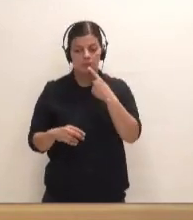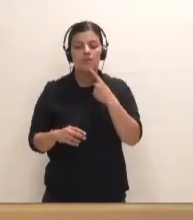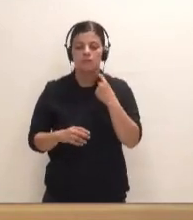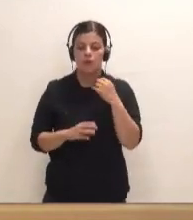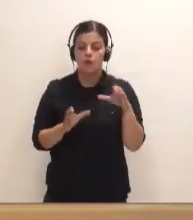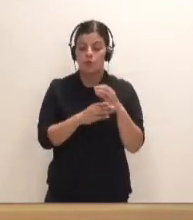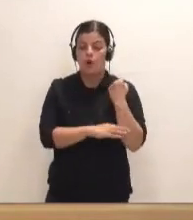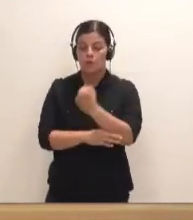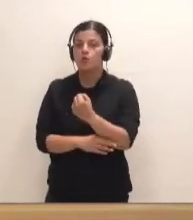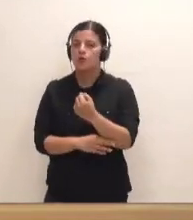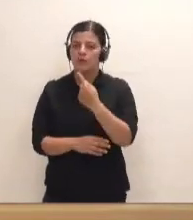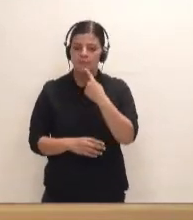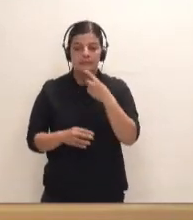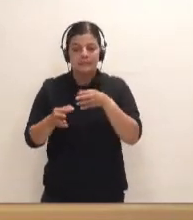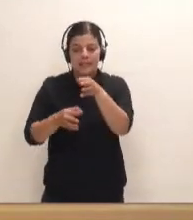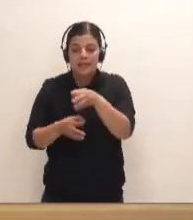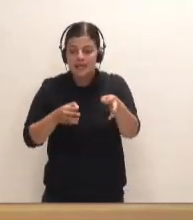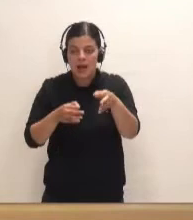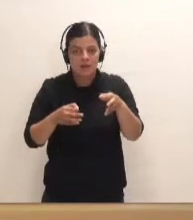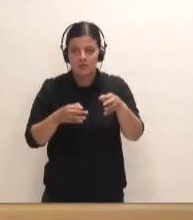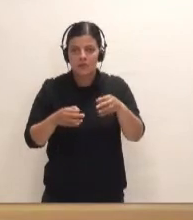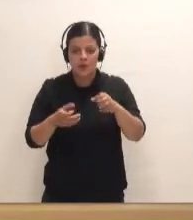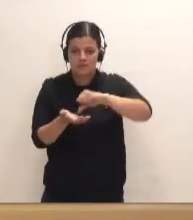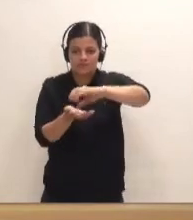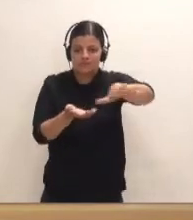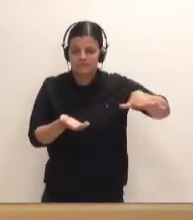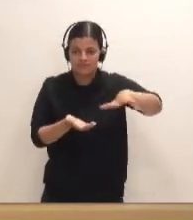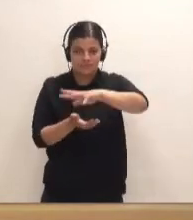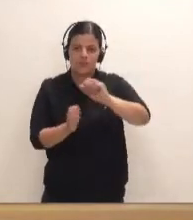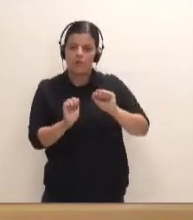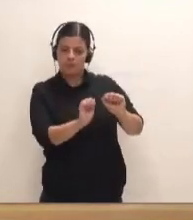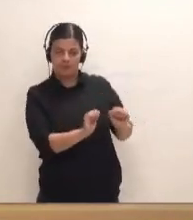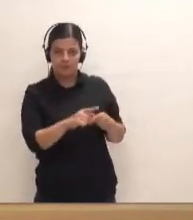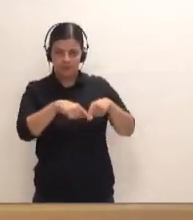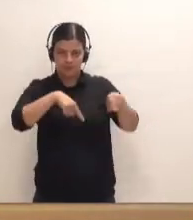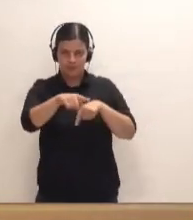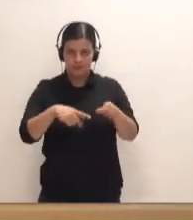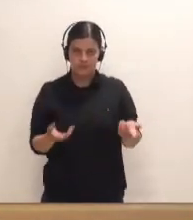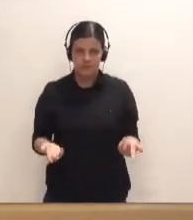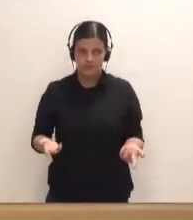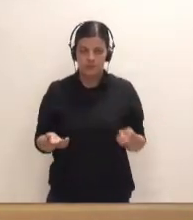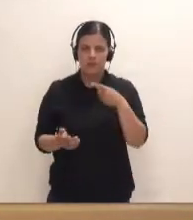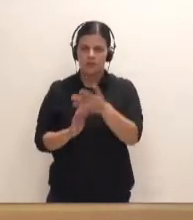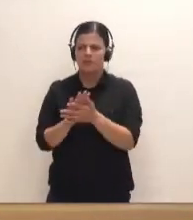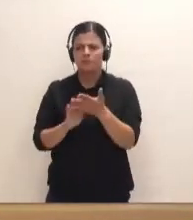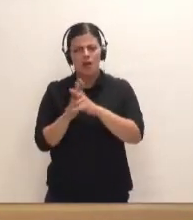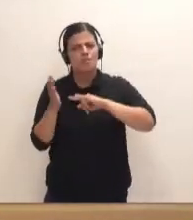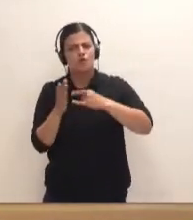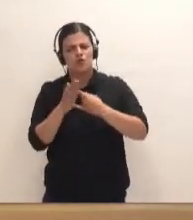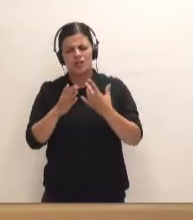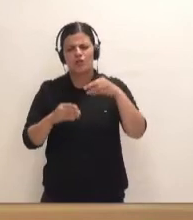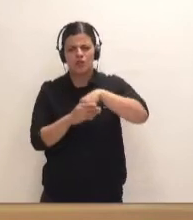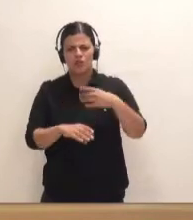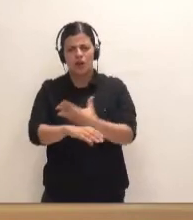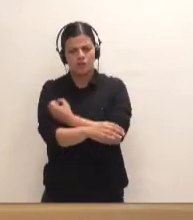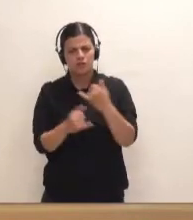obstaculicen la conectividad de las islas no capitalinas. Usted habla, curiosamente, de que hay proyectos en el Cabildo de